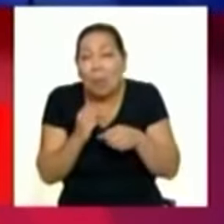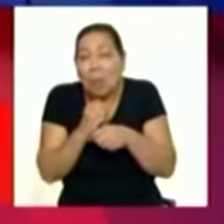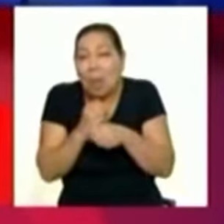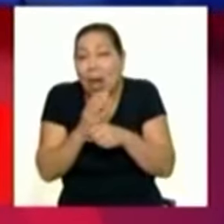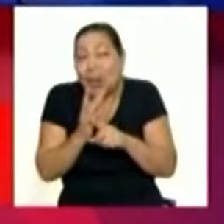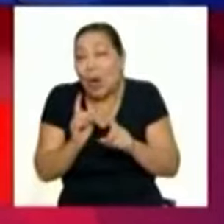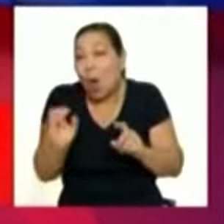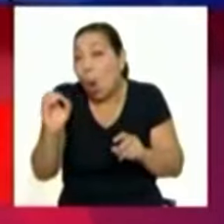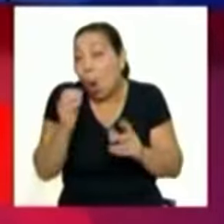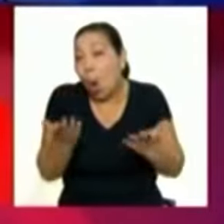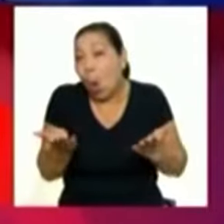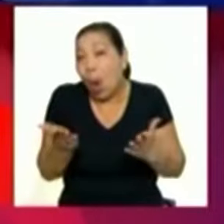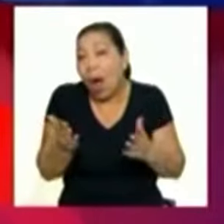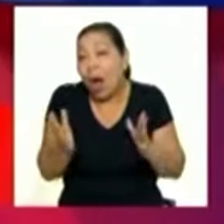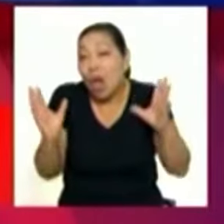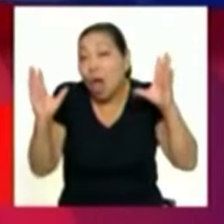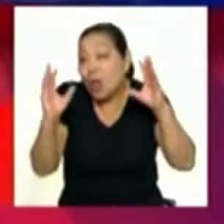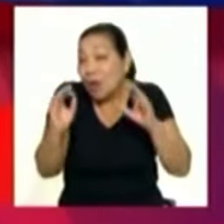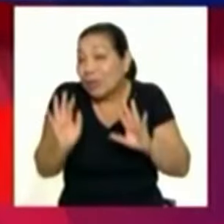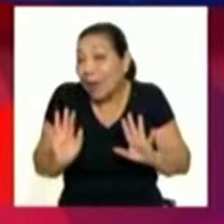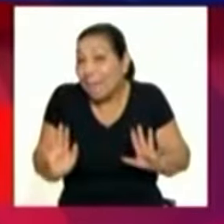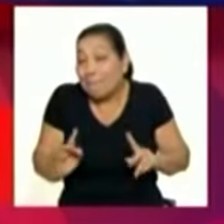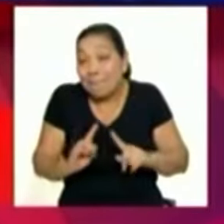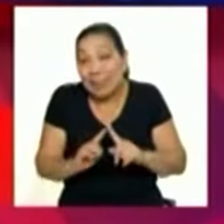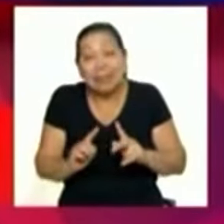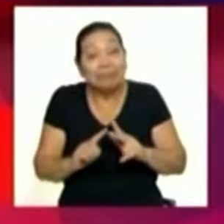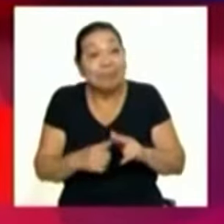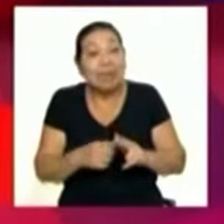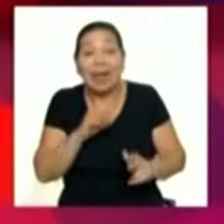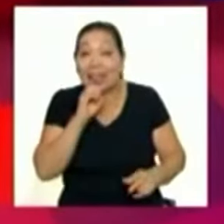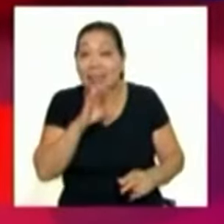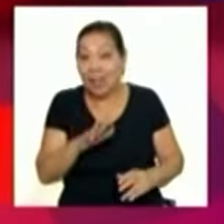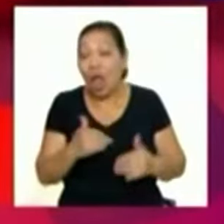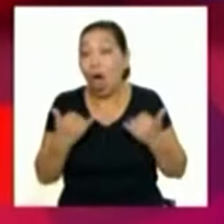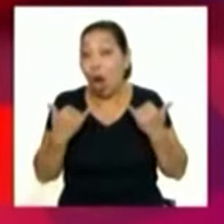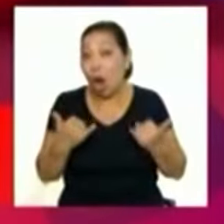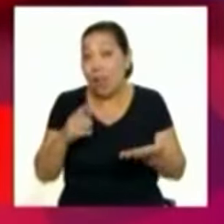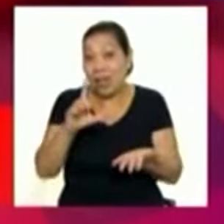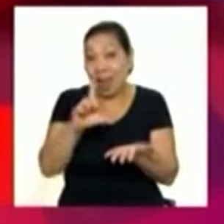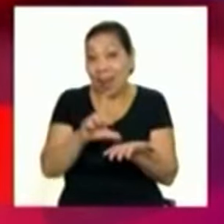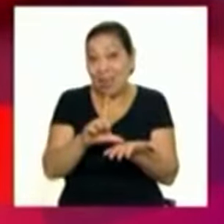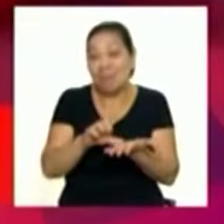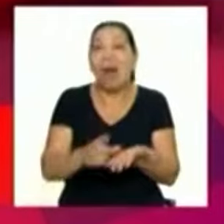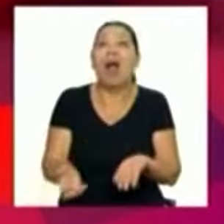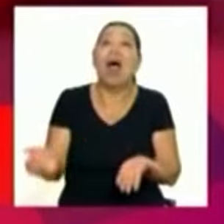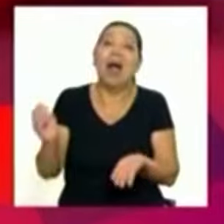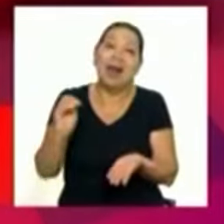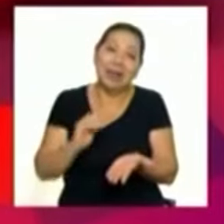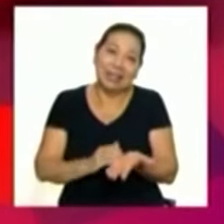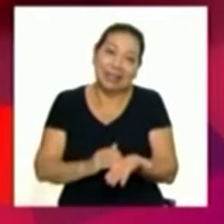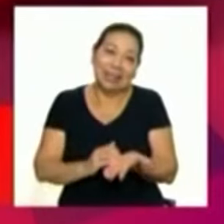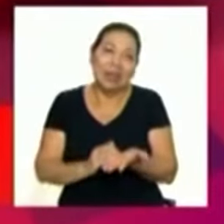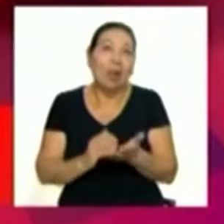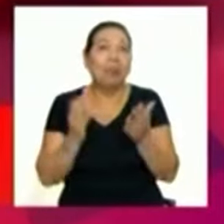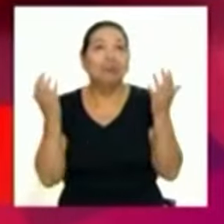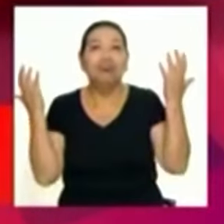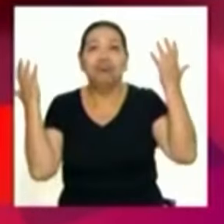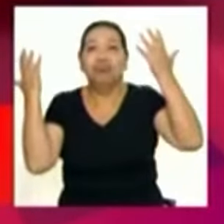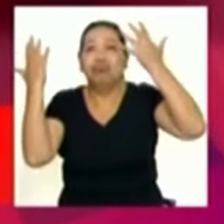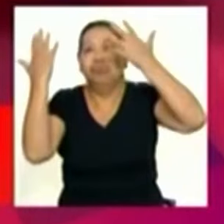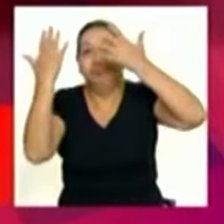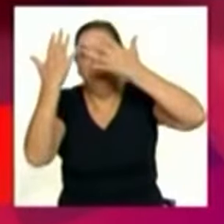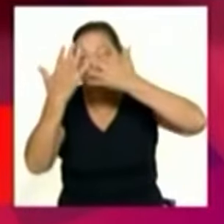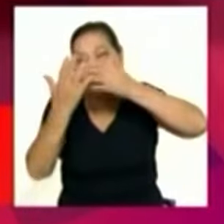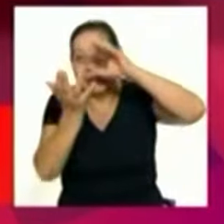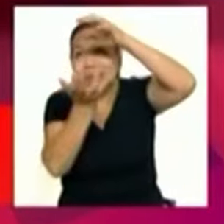horas de la mañana o a altas horas de la noche. Vamos a empezar mencionando que el día de hoy Lima otra vez amanece con cielo cubierto, esto